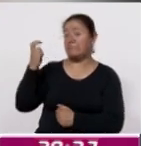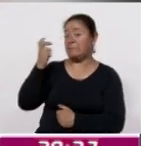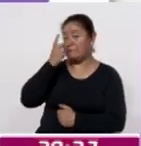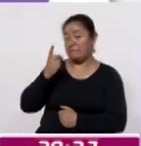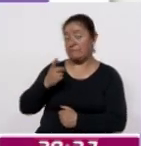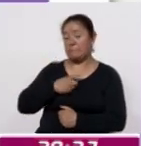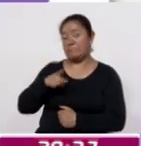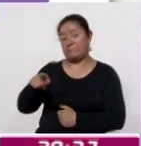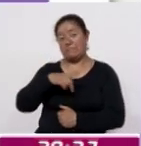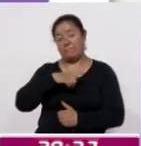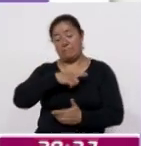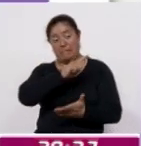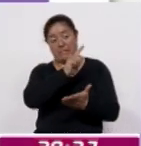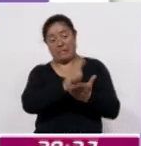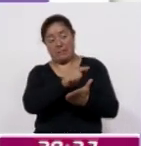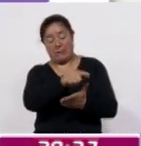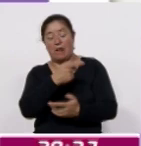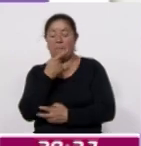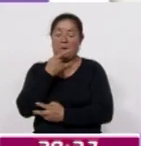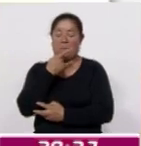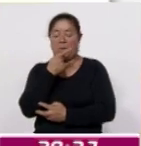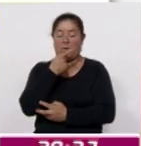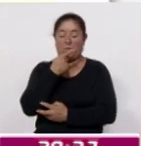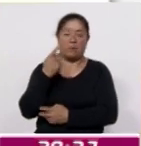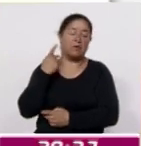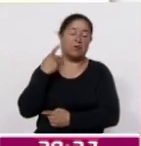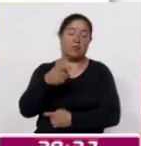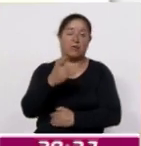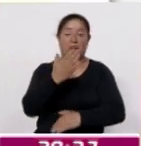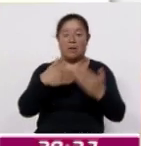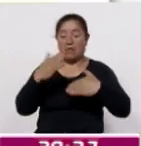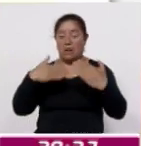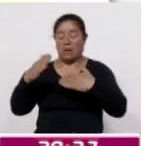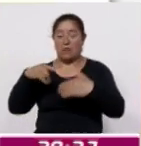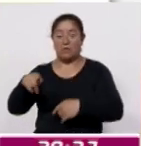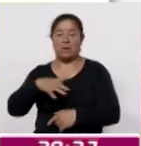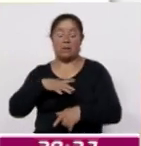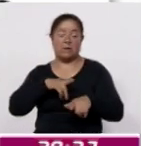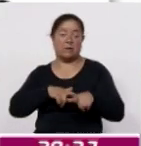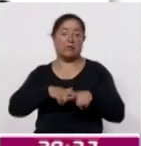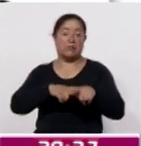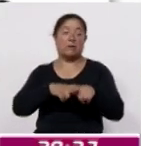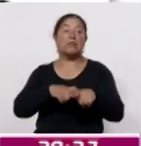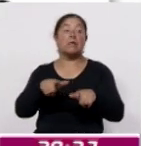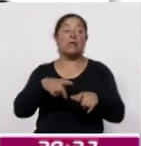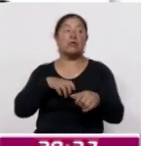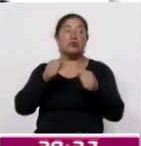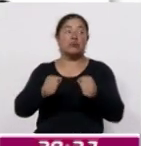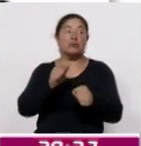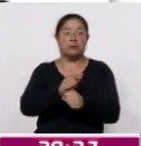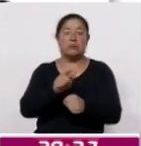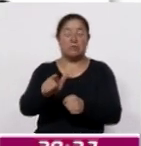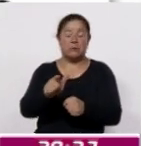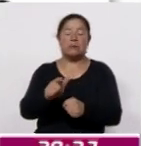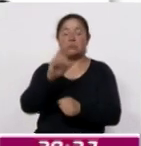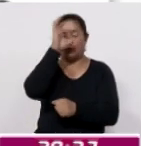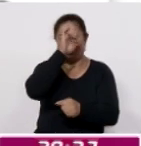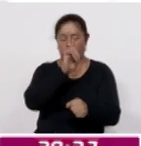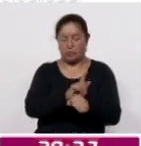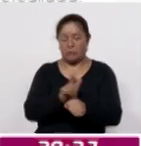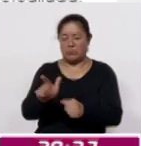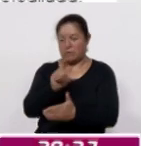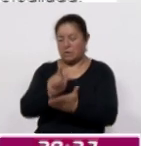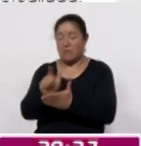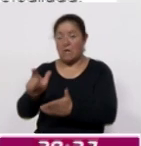el marco legal y el discurso político han avanzado hacia la paridad de género, persisten barreras sociales, culturales y legales que excluyen a las mujeres.